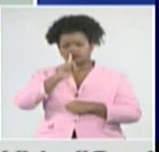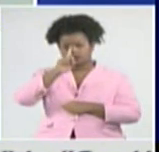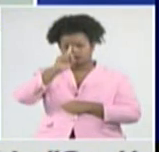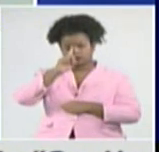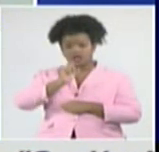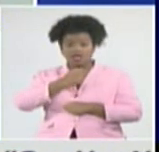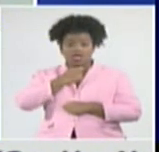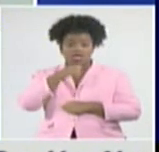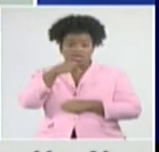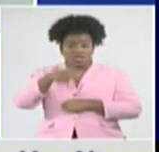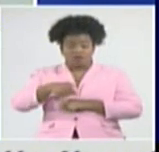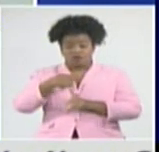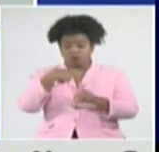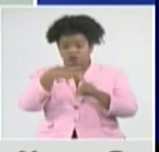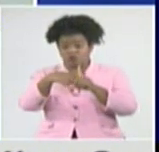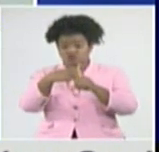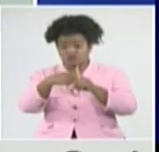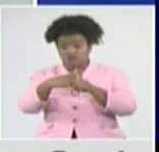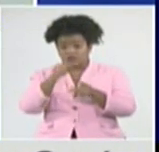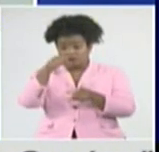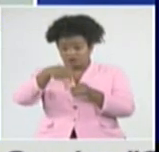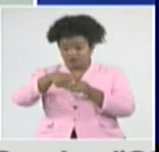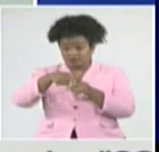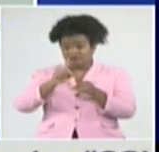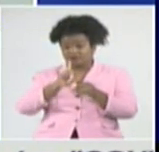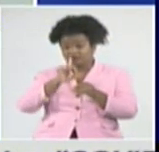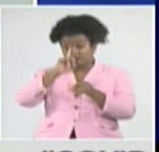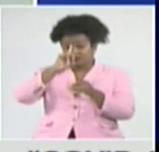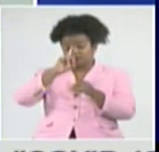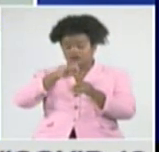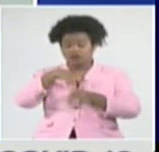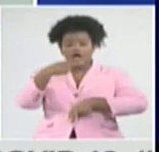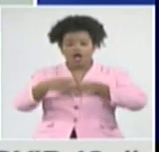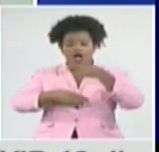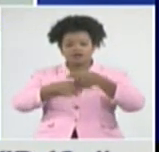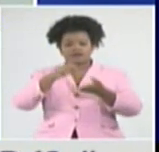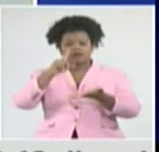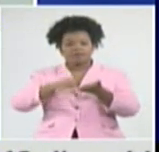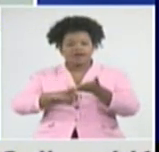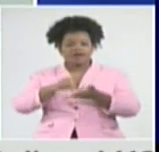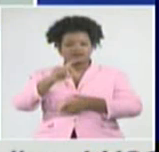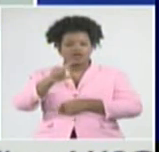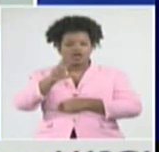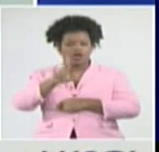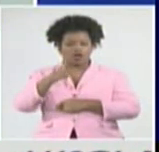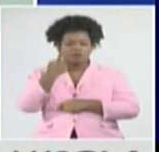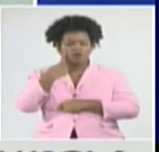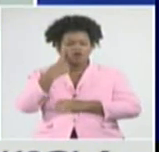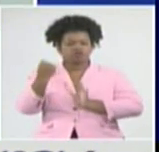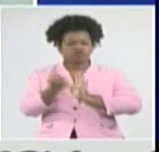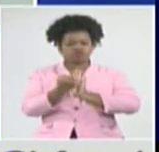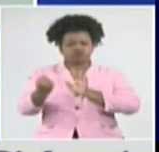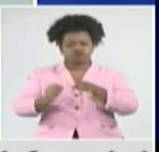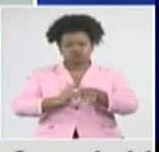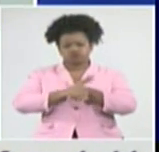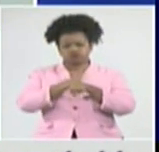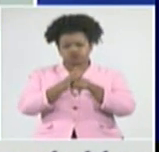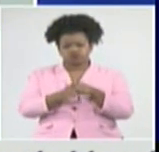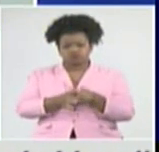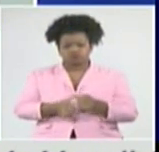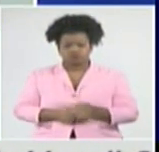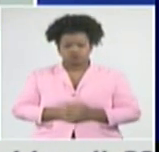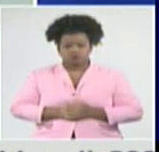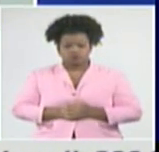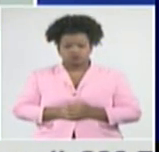antígeno resulta positivo, hacerle un PCR para confirmar el diagnóstico. Para eso no